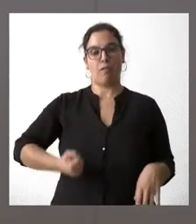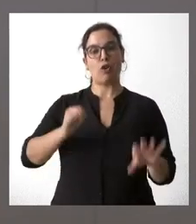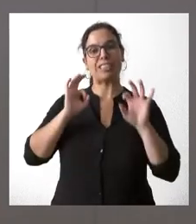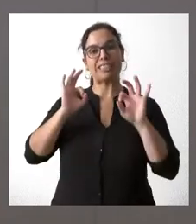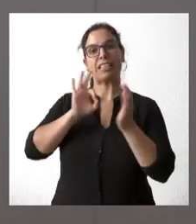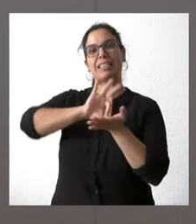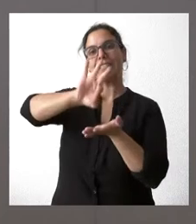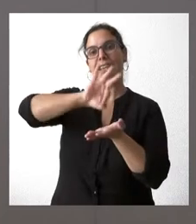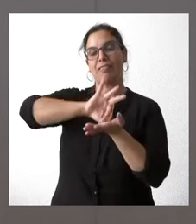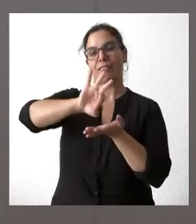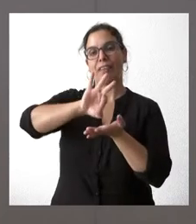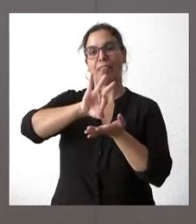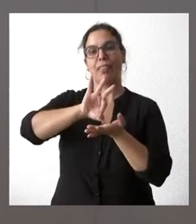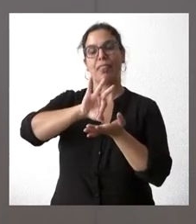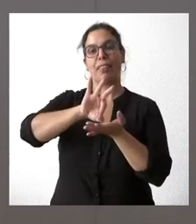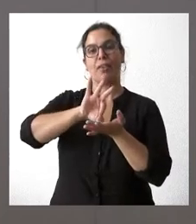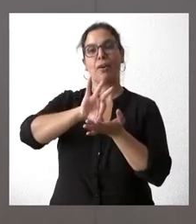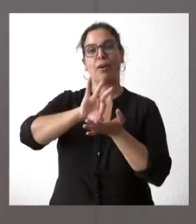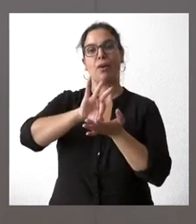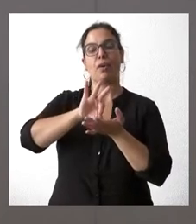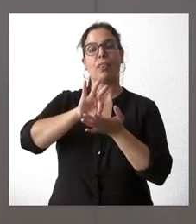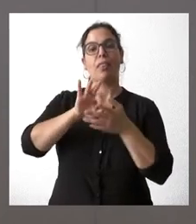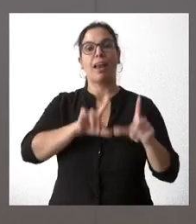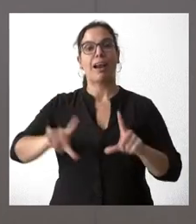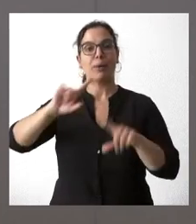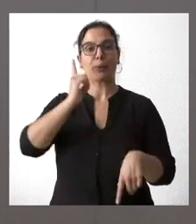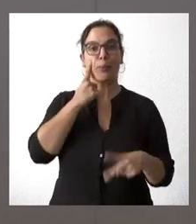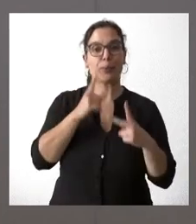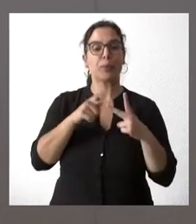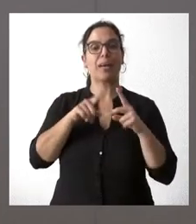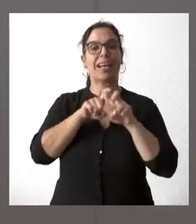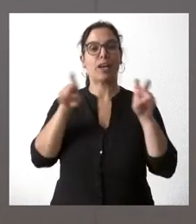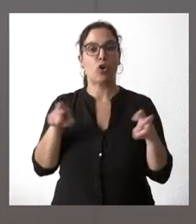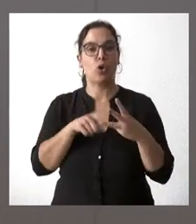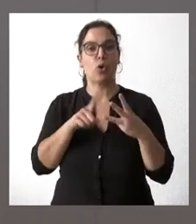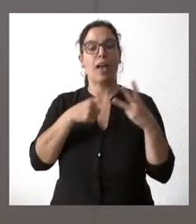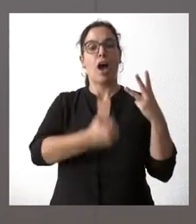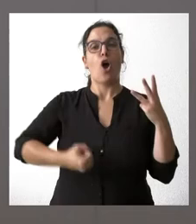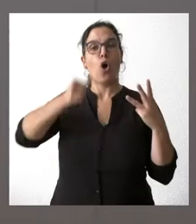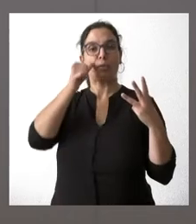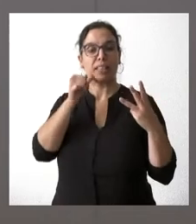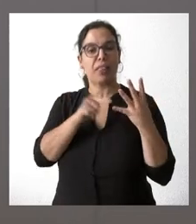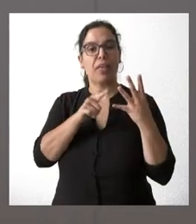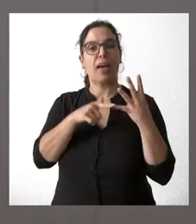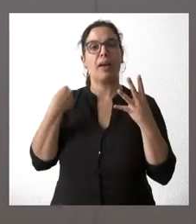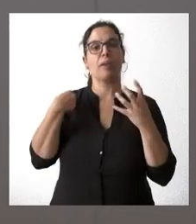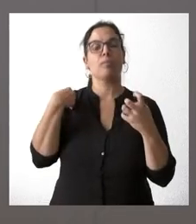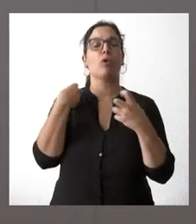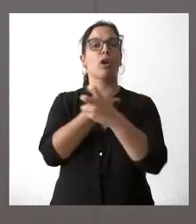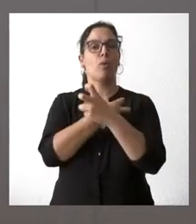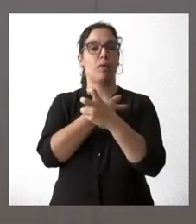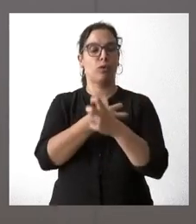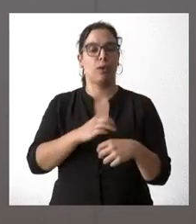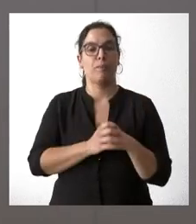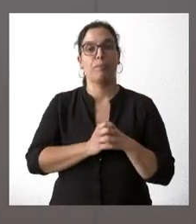de radiodagnóstico, ginecología, obstetricia y reumatología. En el caso de